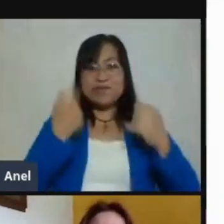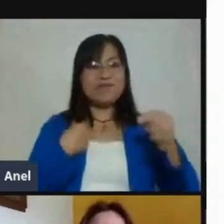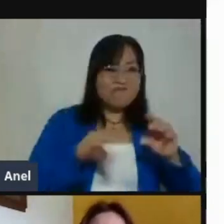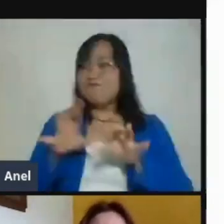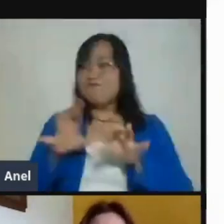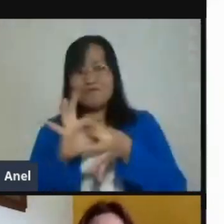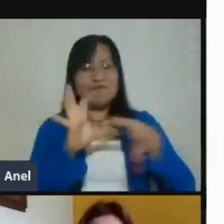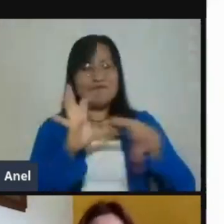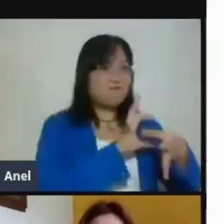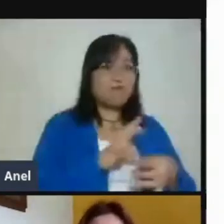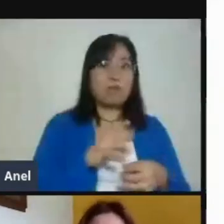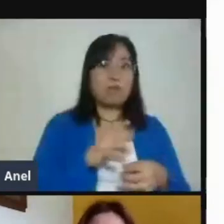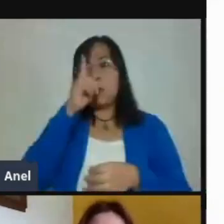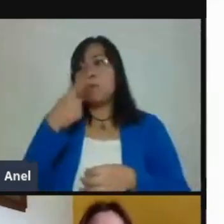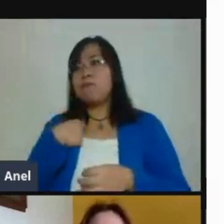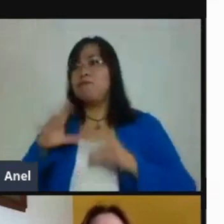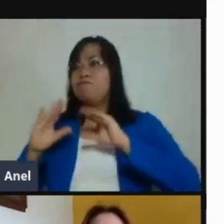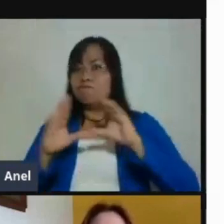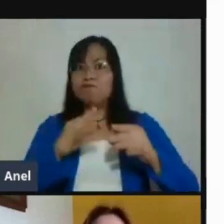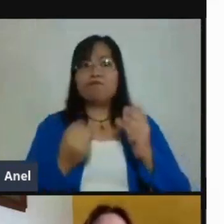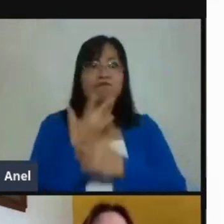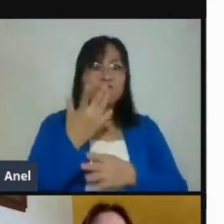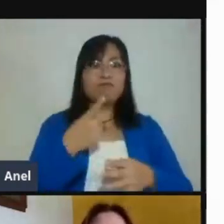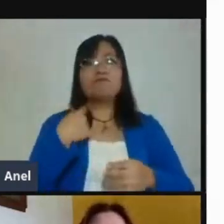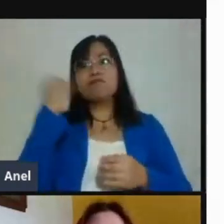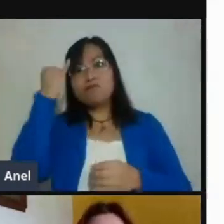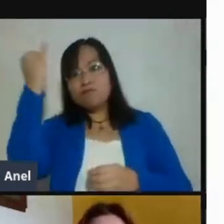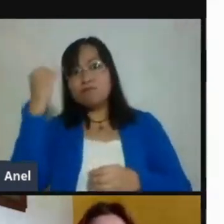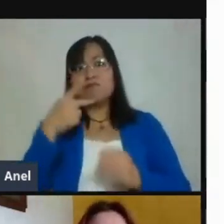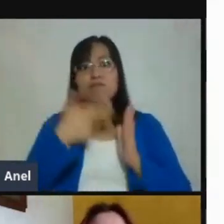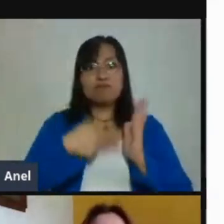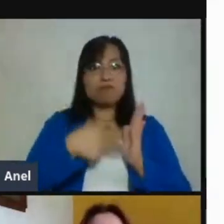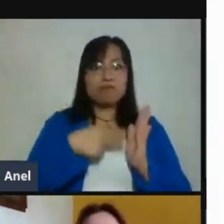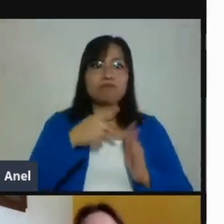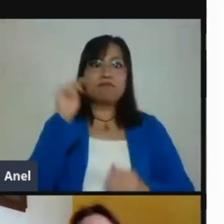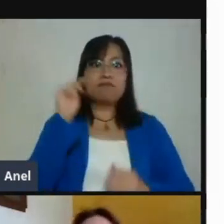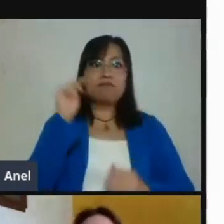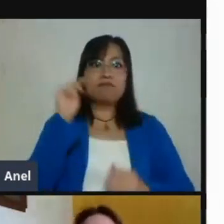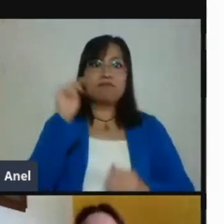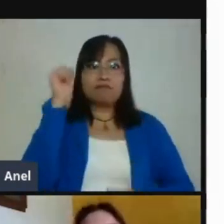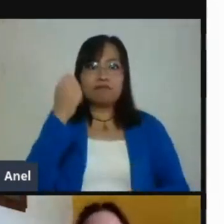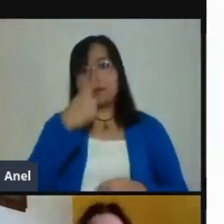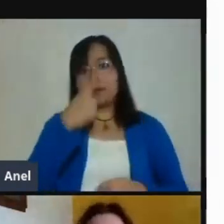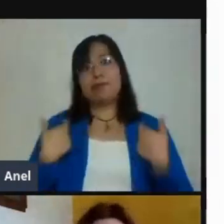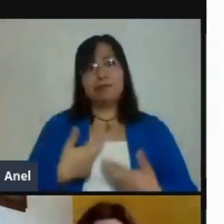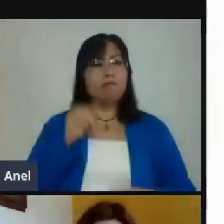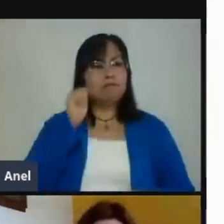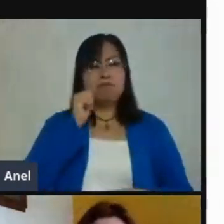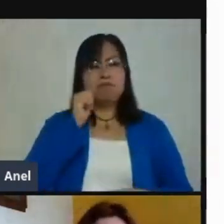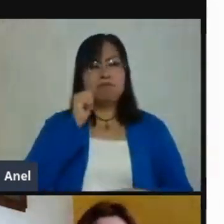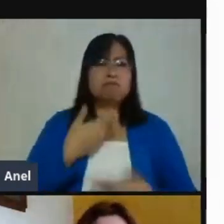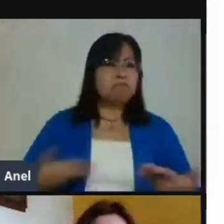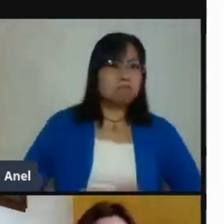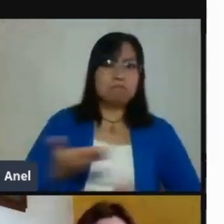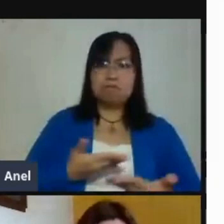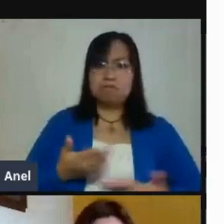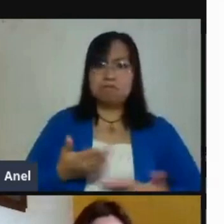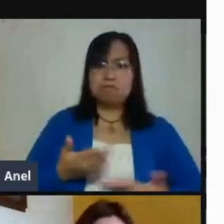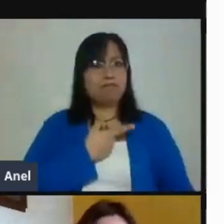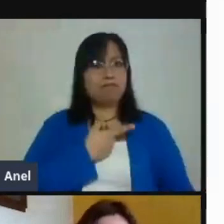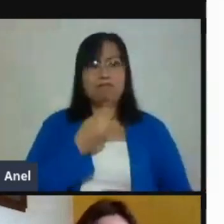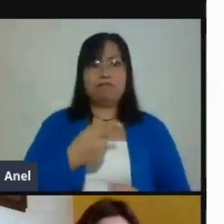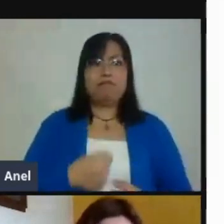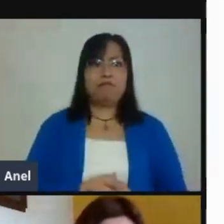Que siento que eso es un elemento muy importante. Ella siempre tiene esa disponibilidad de compartir su conocimiento. Nay,